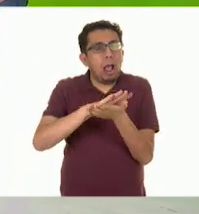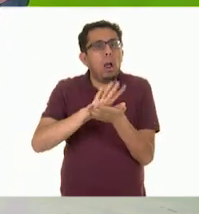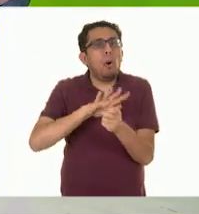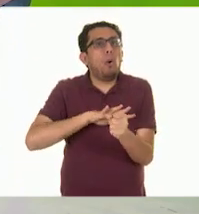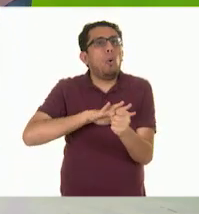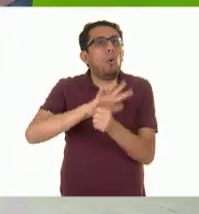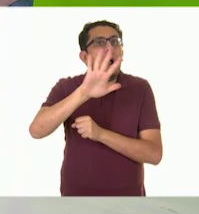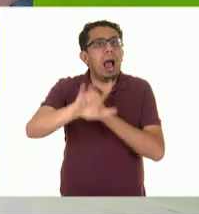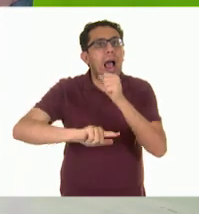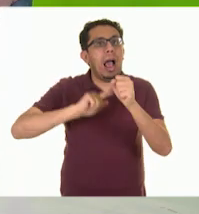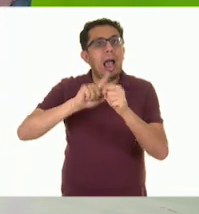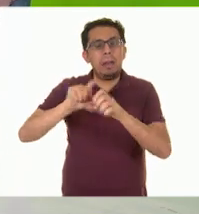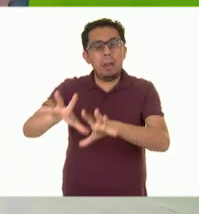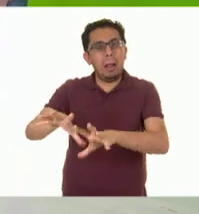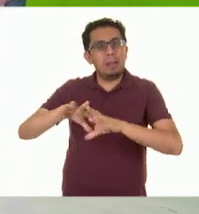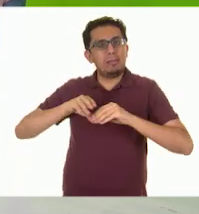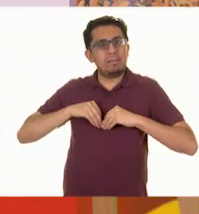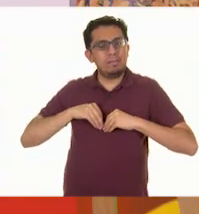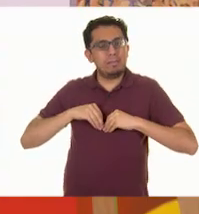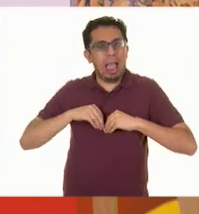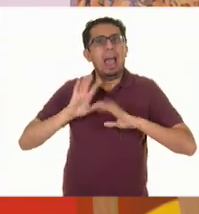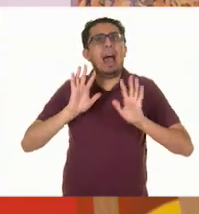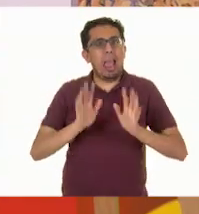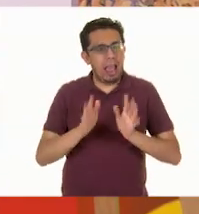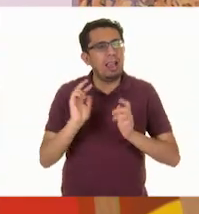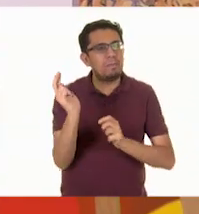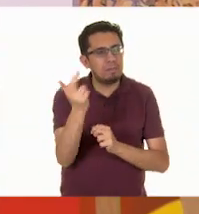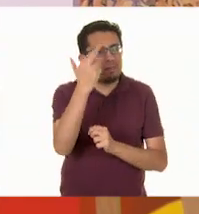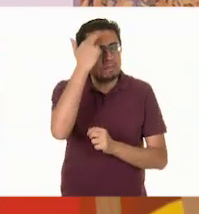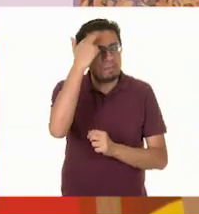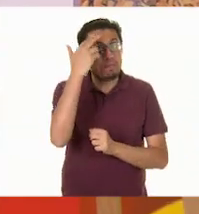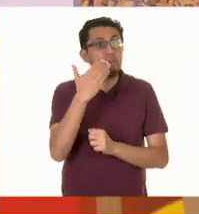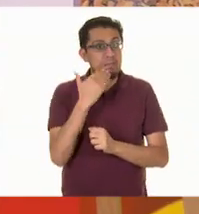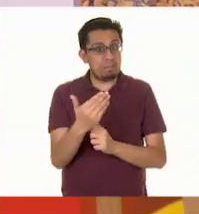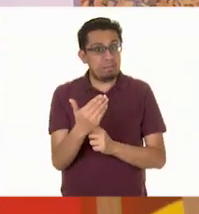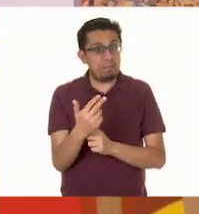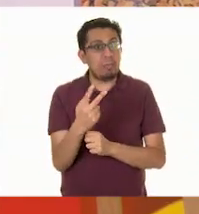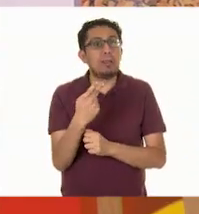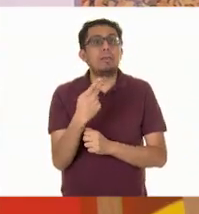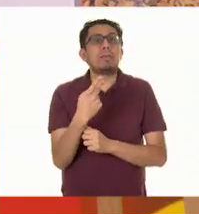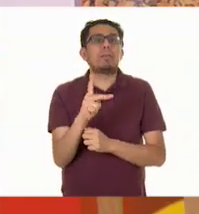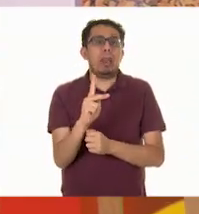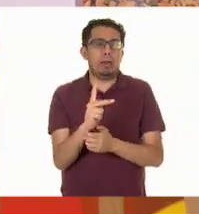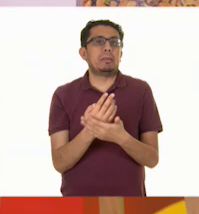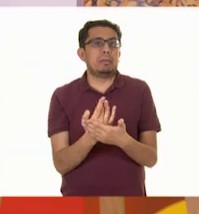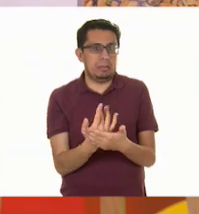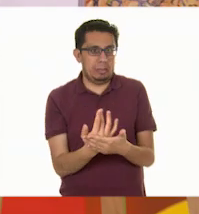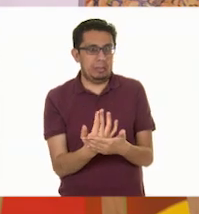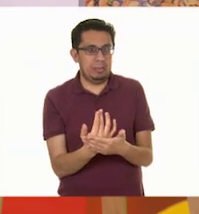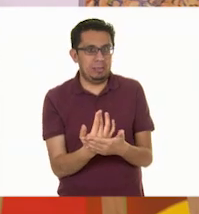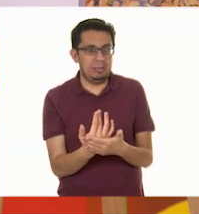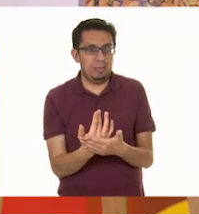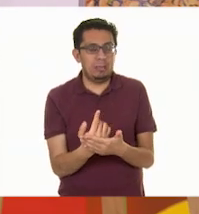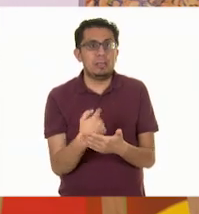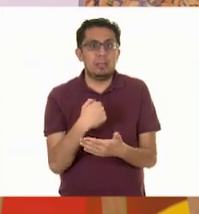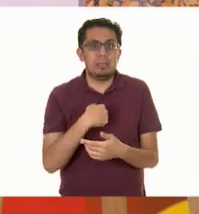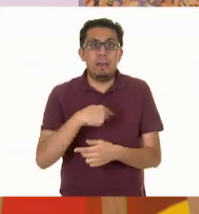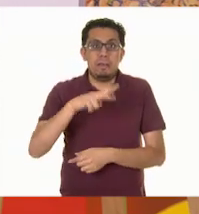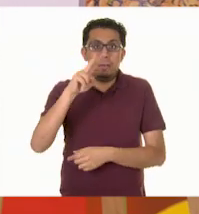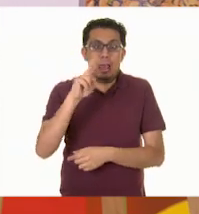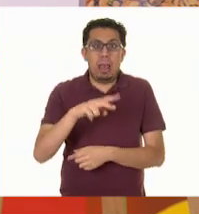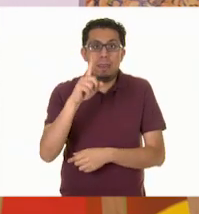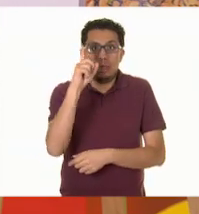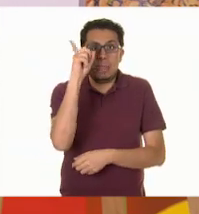Sí, es cierto, ya me acordé muy bien, pero espérenme, ¿me pueden dar unos segundos? Es que es una decisión